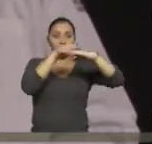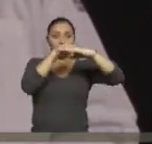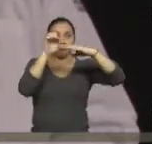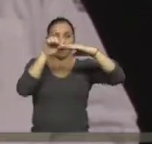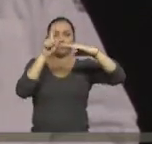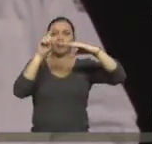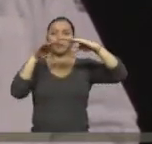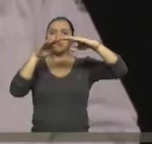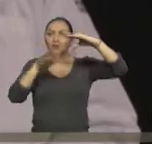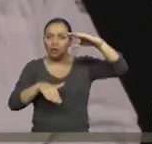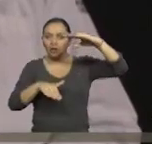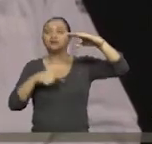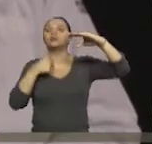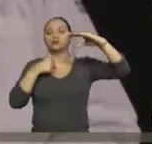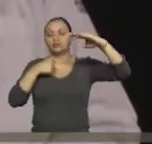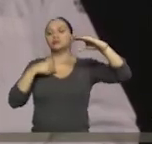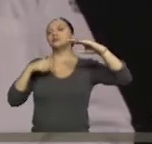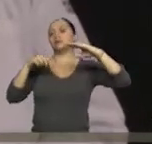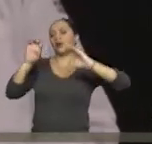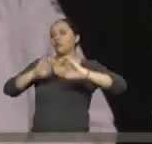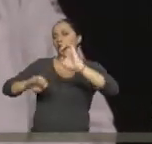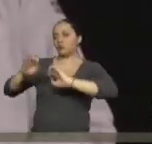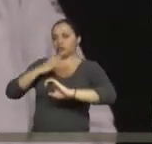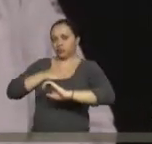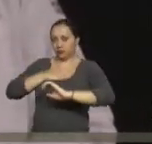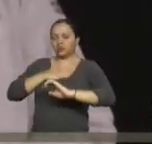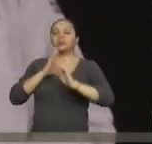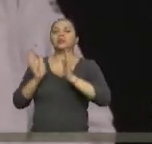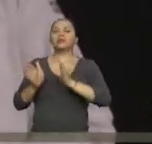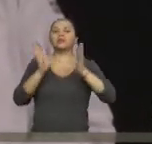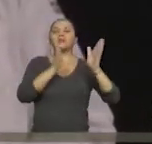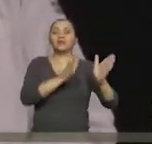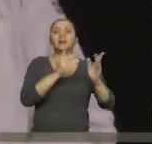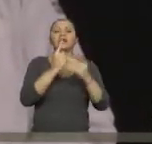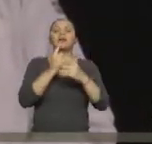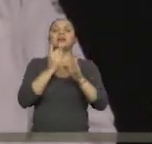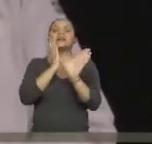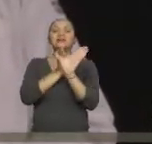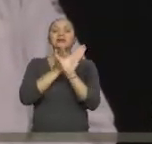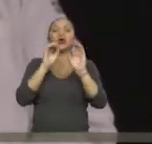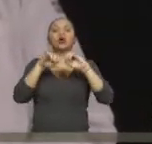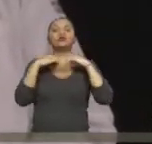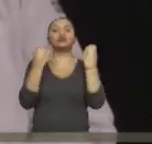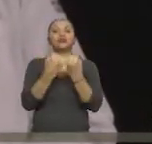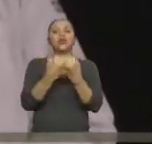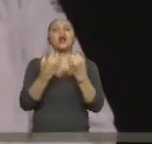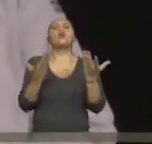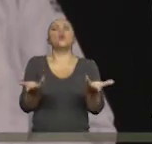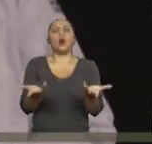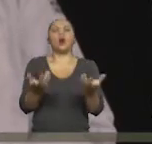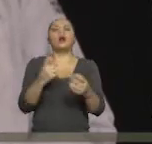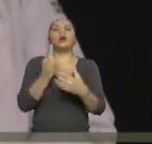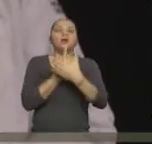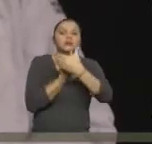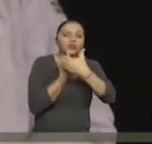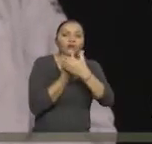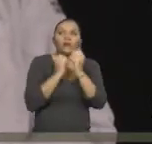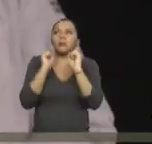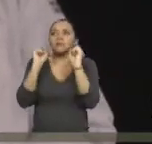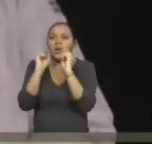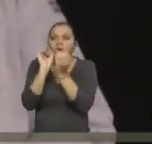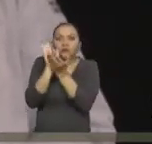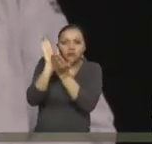un deterioro cognitivo. Y las discapacidades psicosociales, estamos hablando de las esquizofrenias,